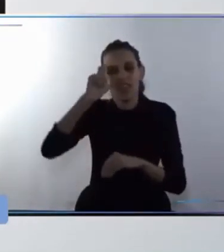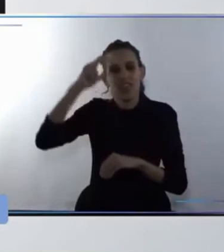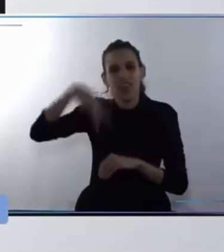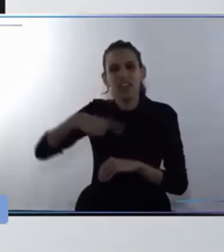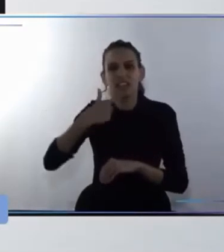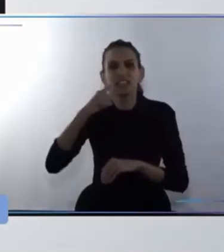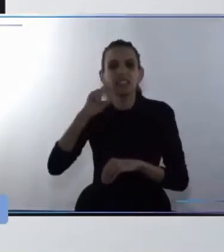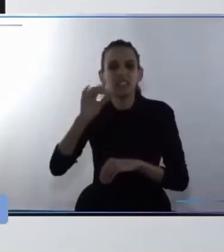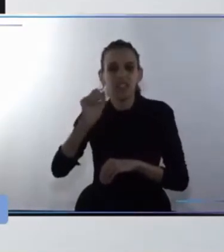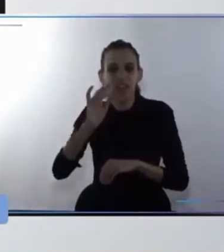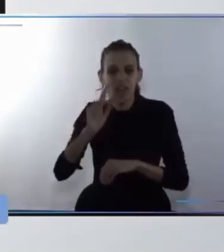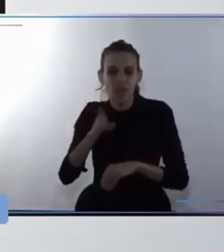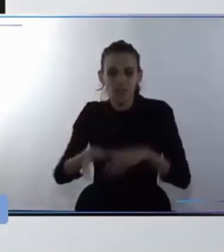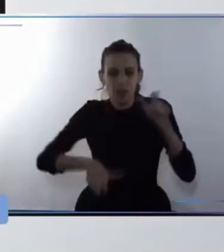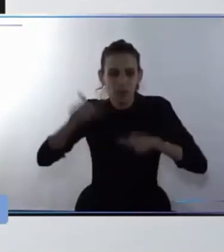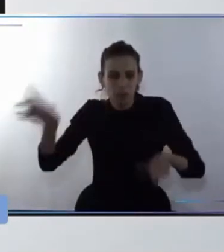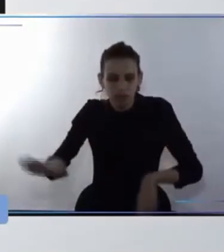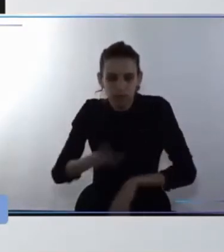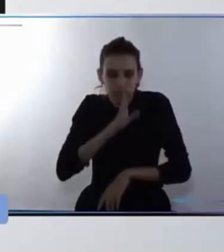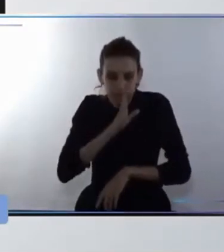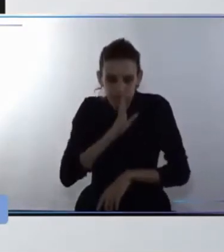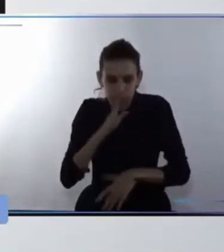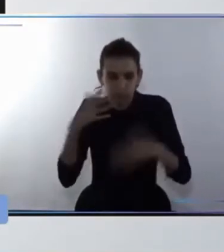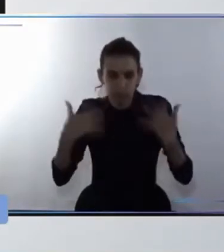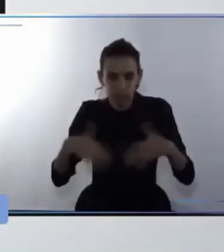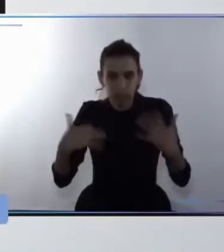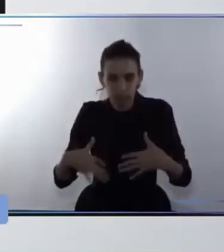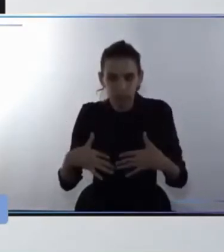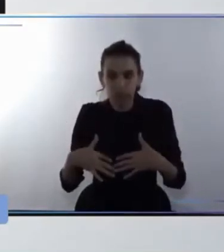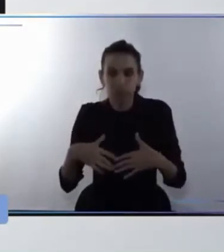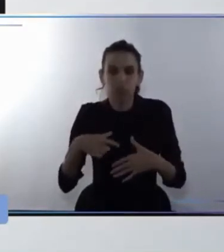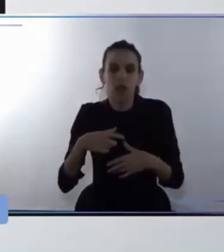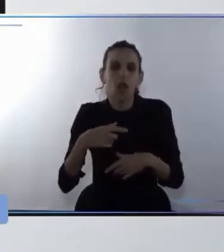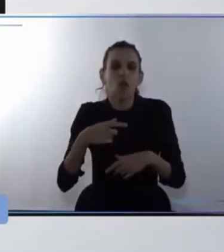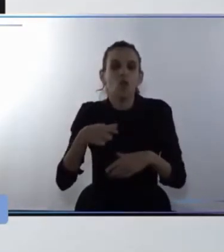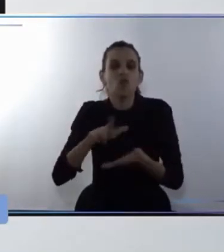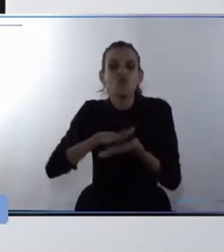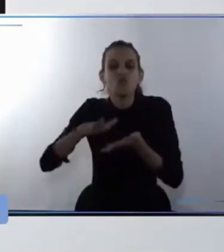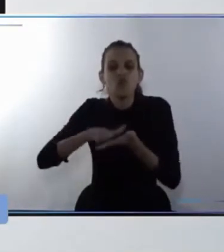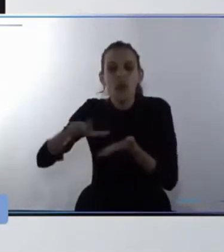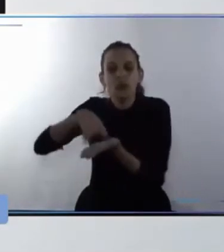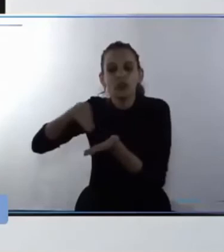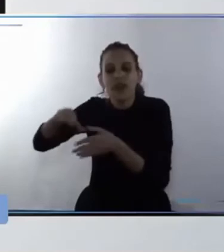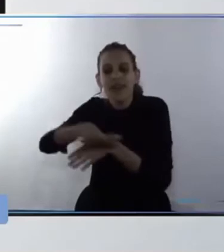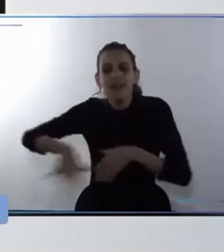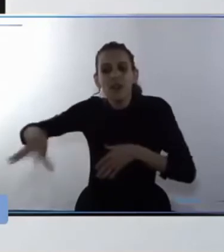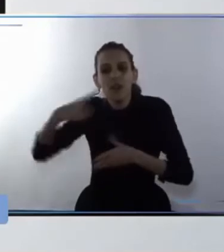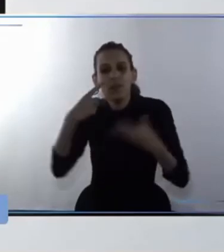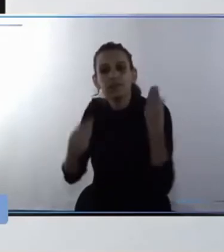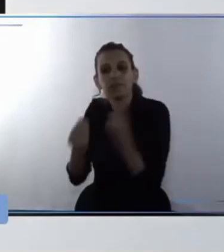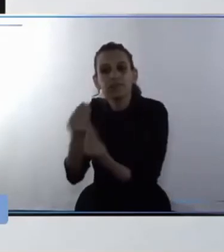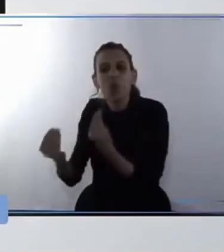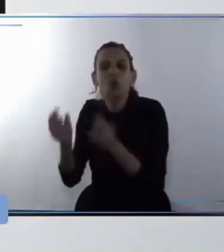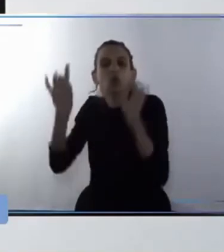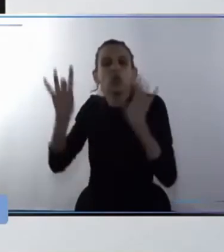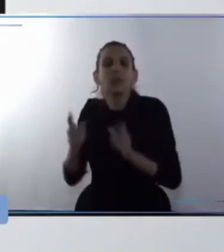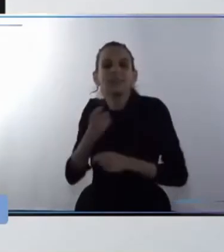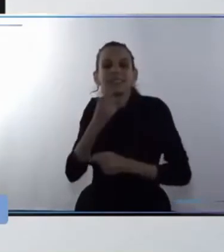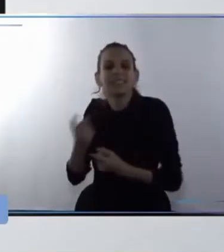discontinuidad urbana y ocupar el nuevo territorio solo cuando sea necesario y obviamente hacerlo con